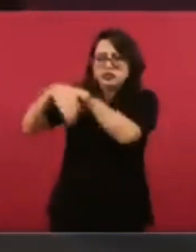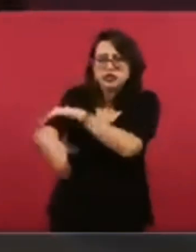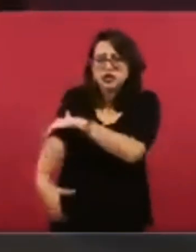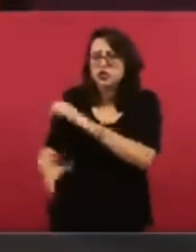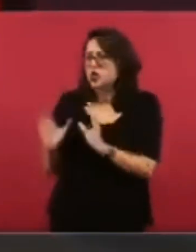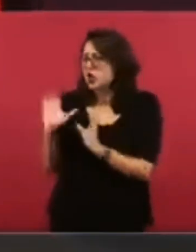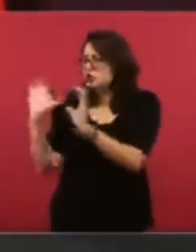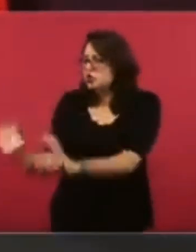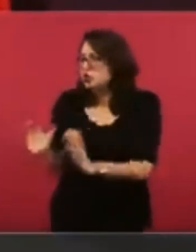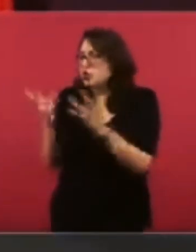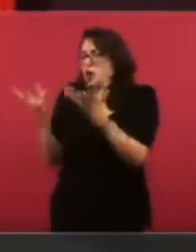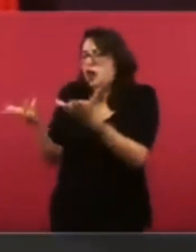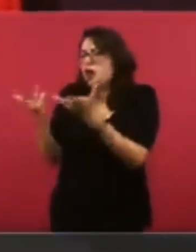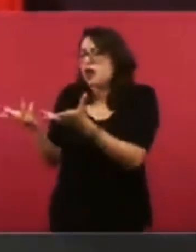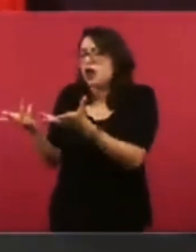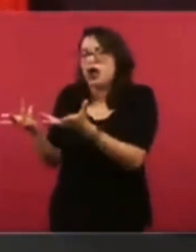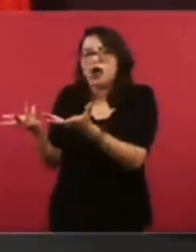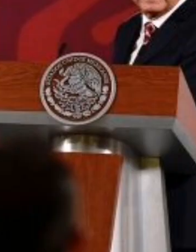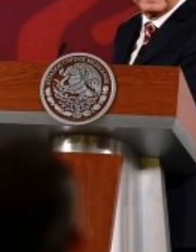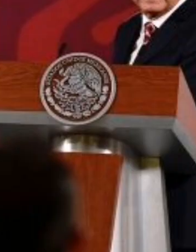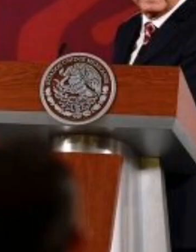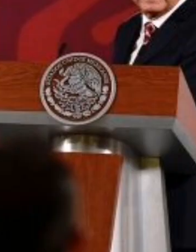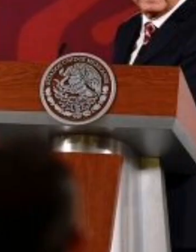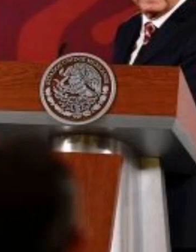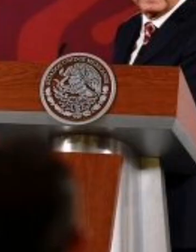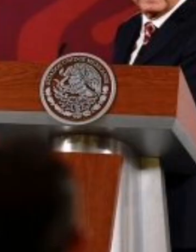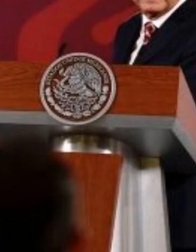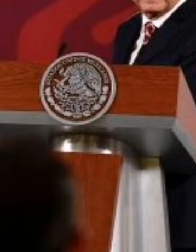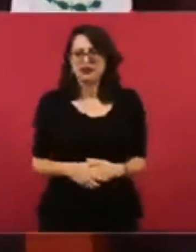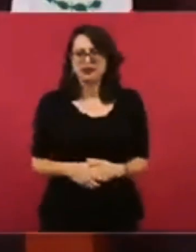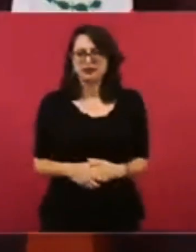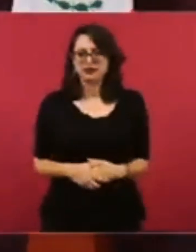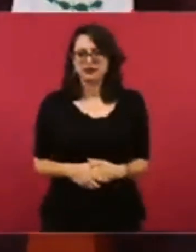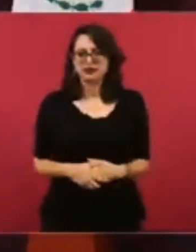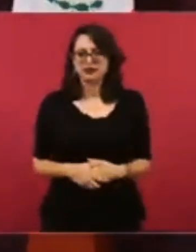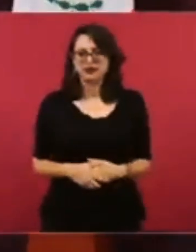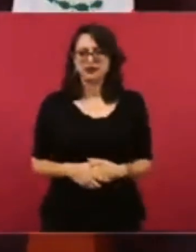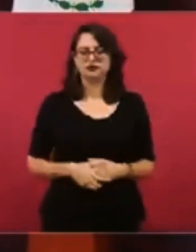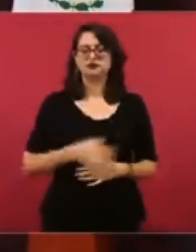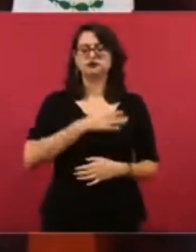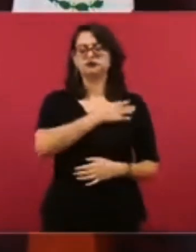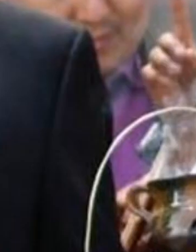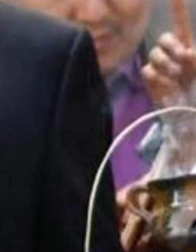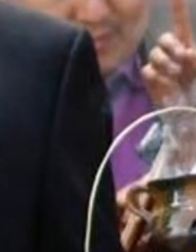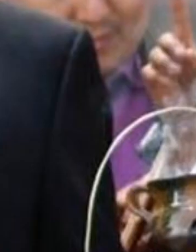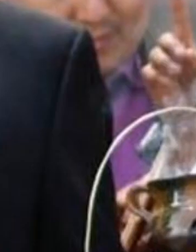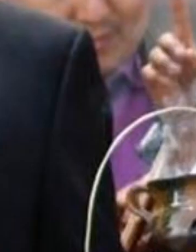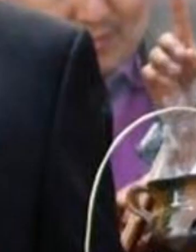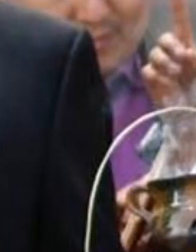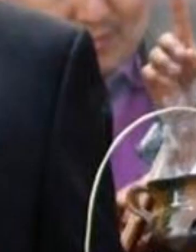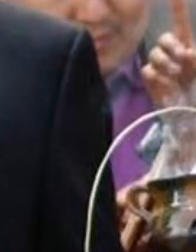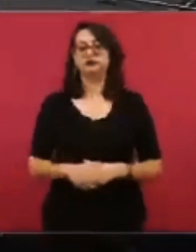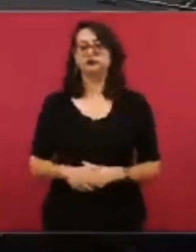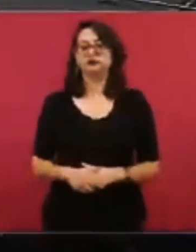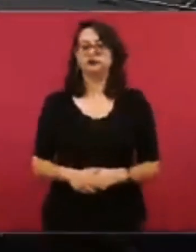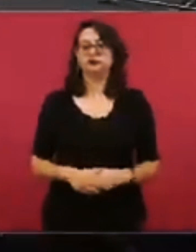Miren lo que hacen los pseudoambientalistas. La gente en redes sociales pedía o pide que el Estado